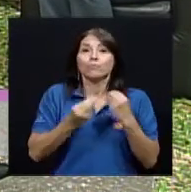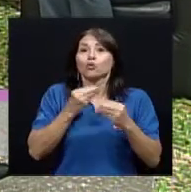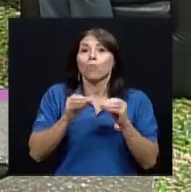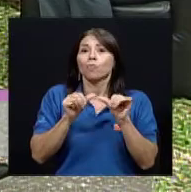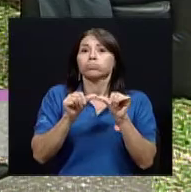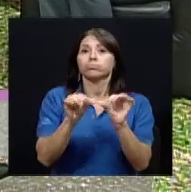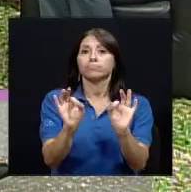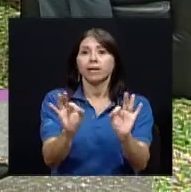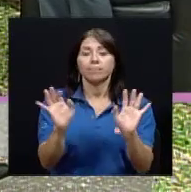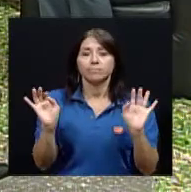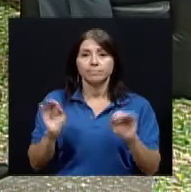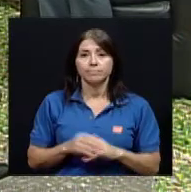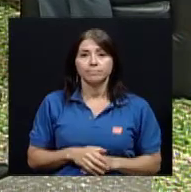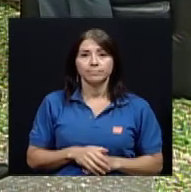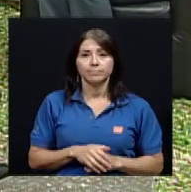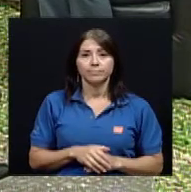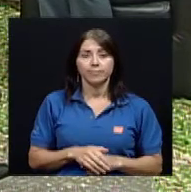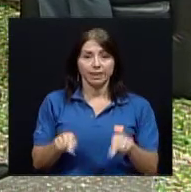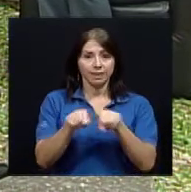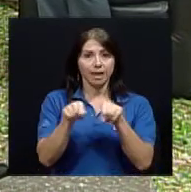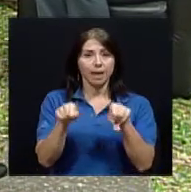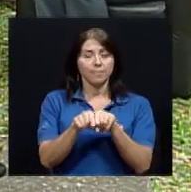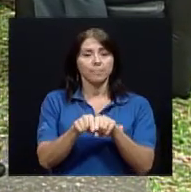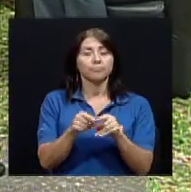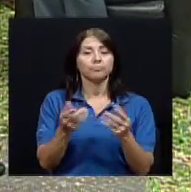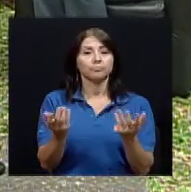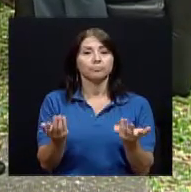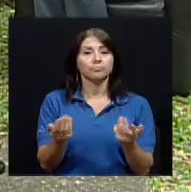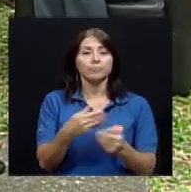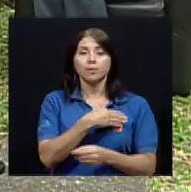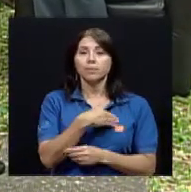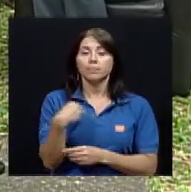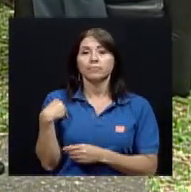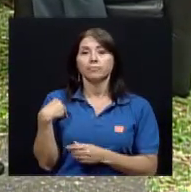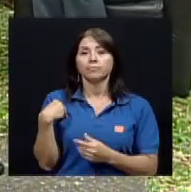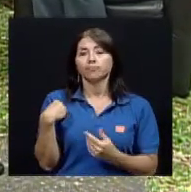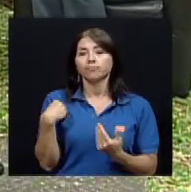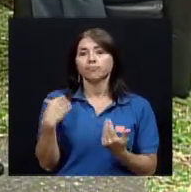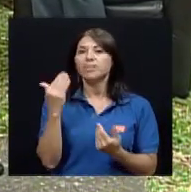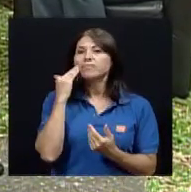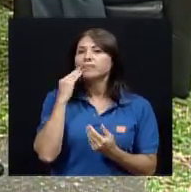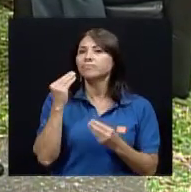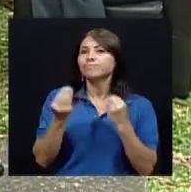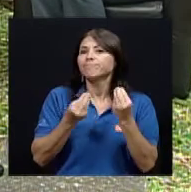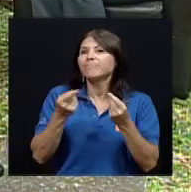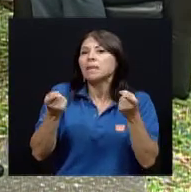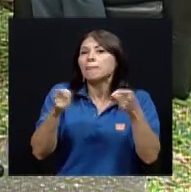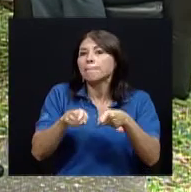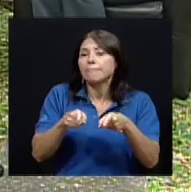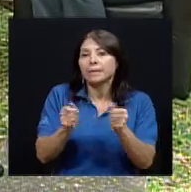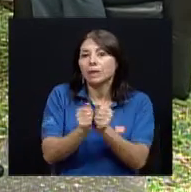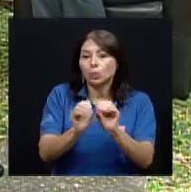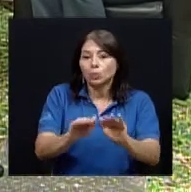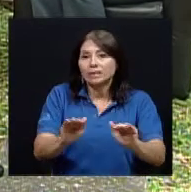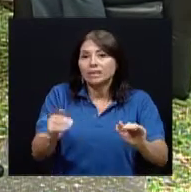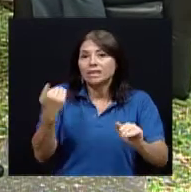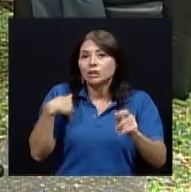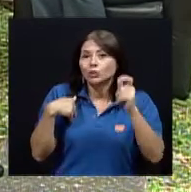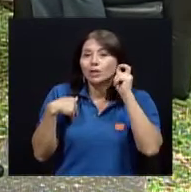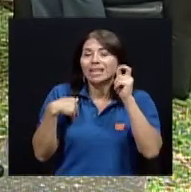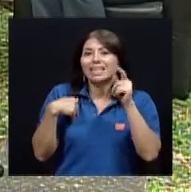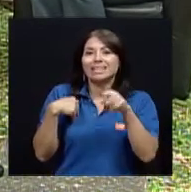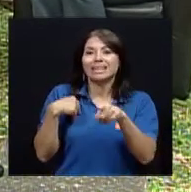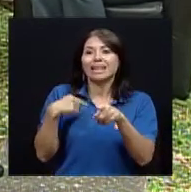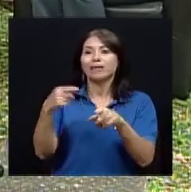producto como tal y me gustaría también ahora retomar el hecho de que pasa con estos niños o niñas que les cuesta